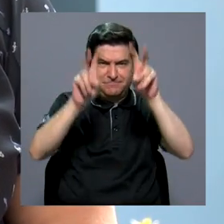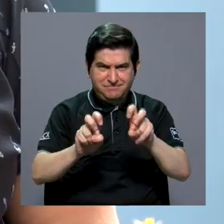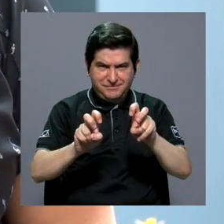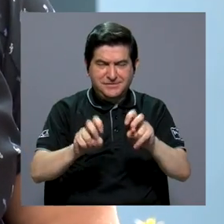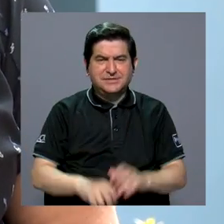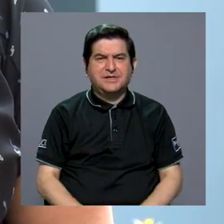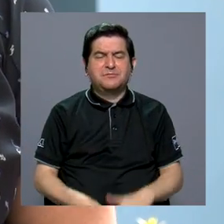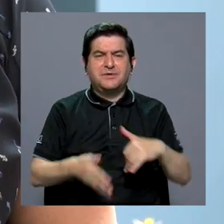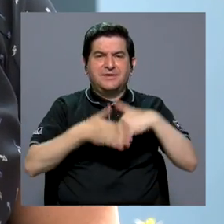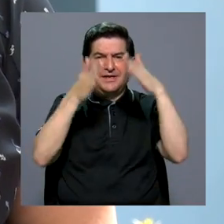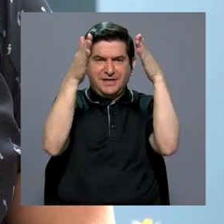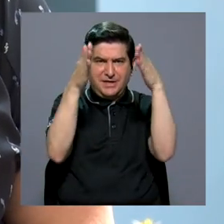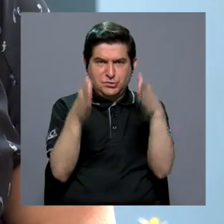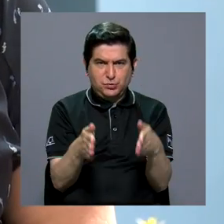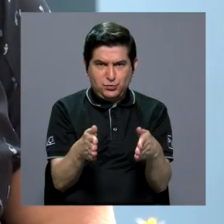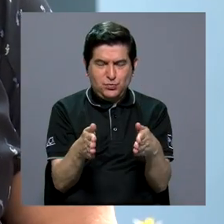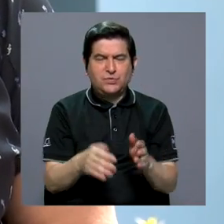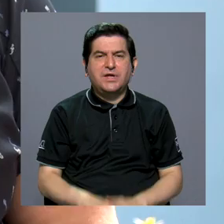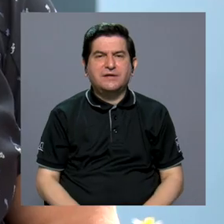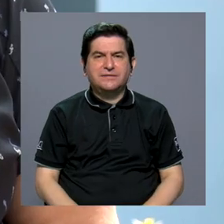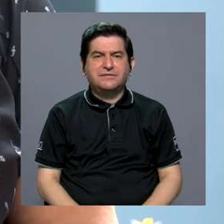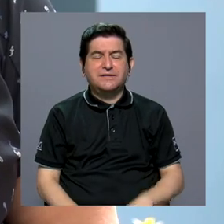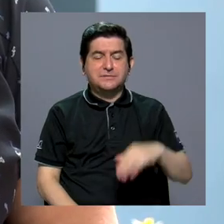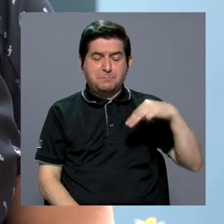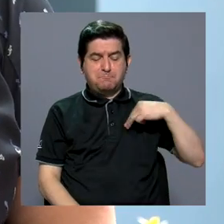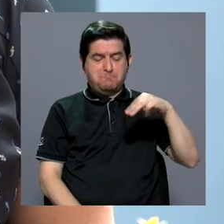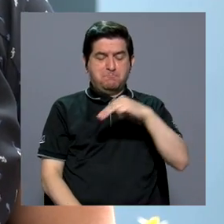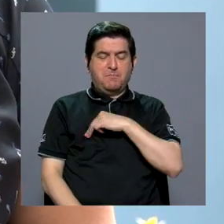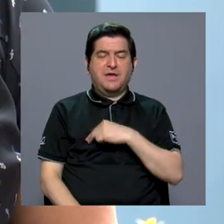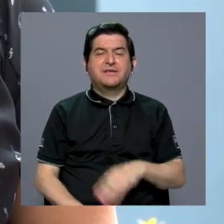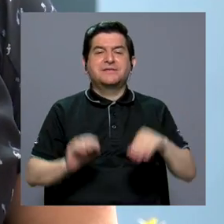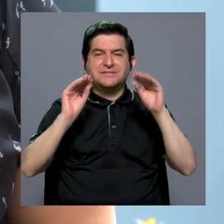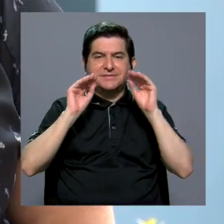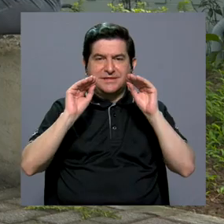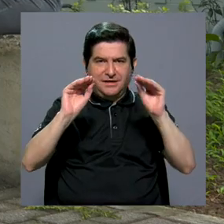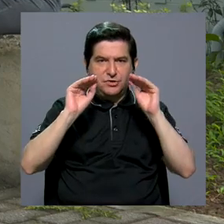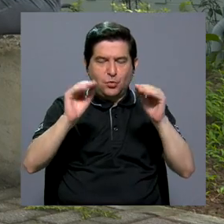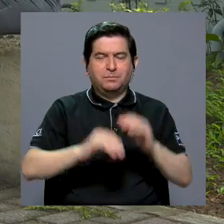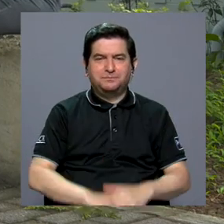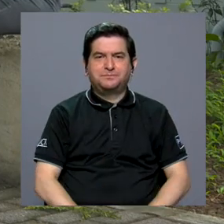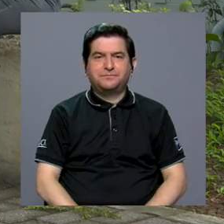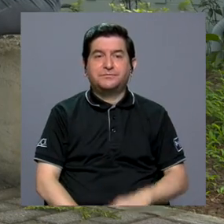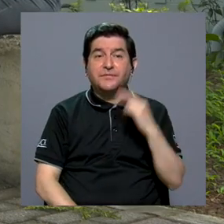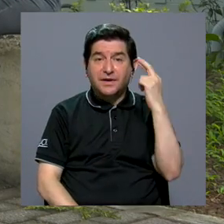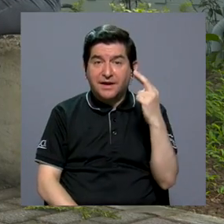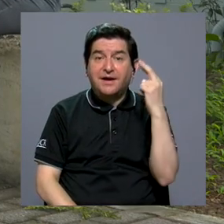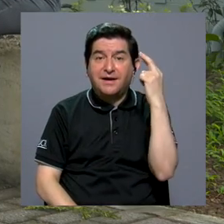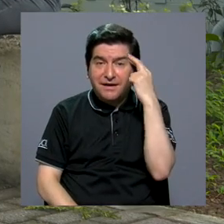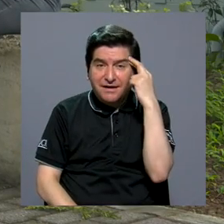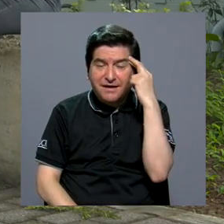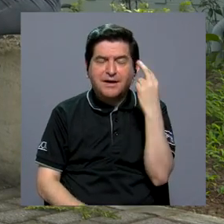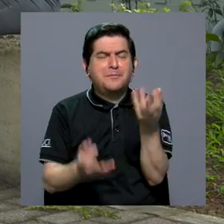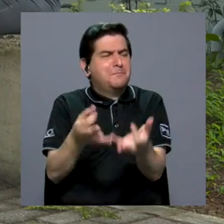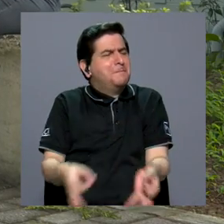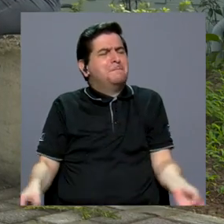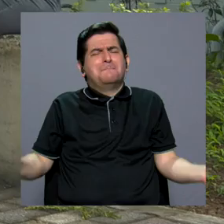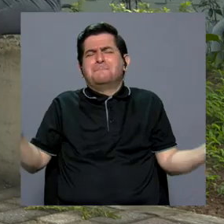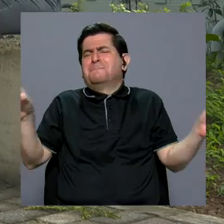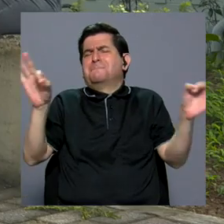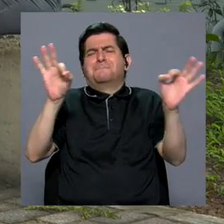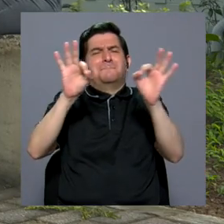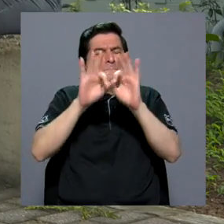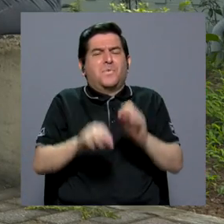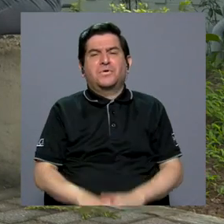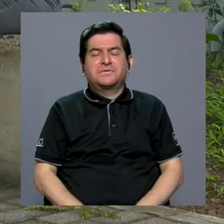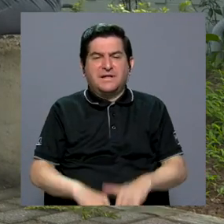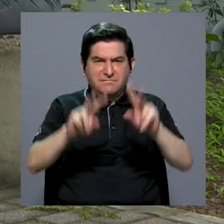toman los estudiantes en el Ministerio de Educación. Debido a esto, es muy importante